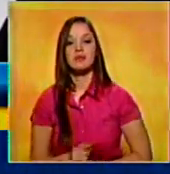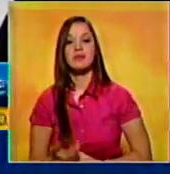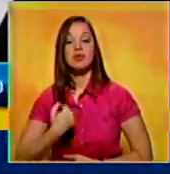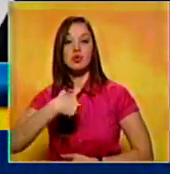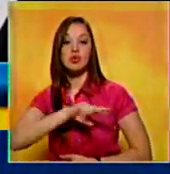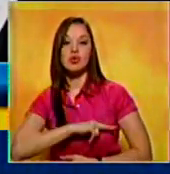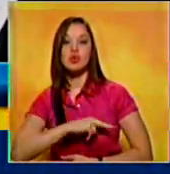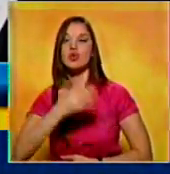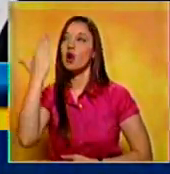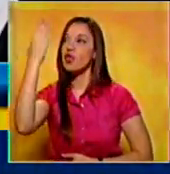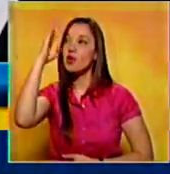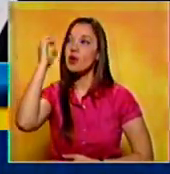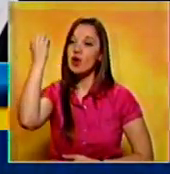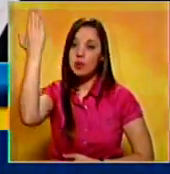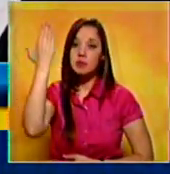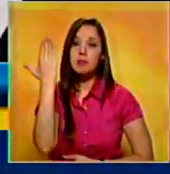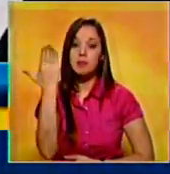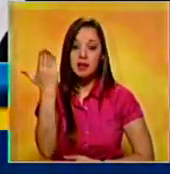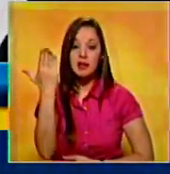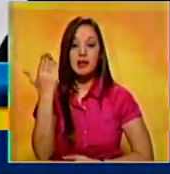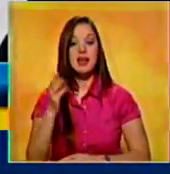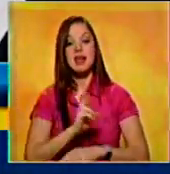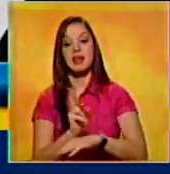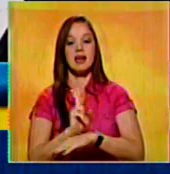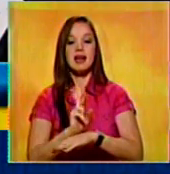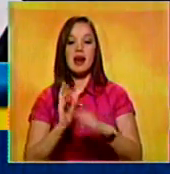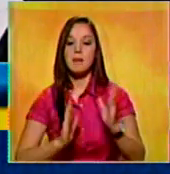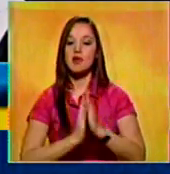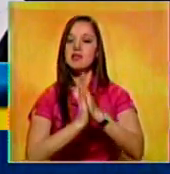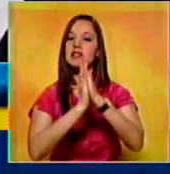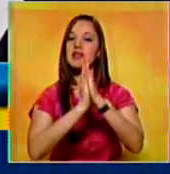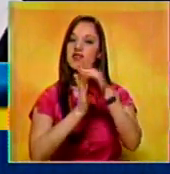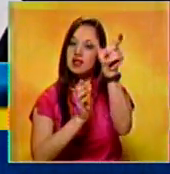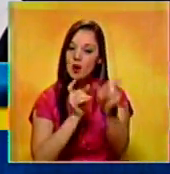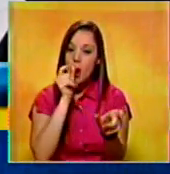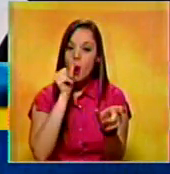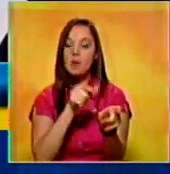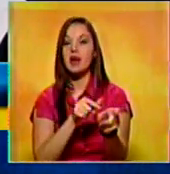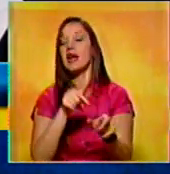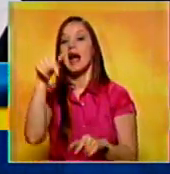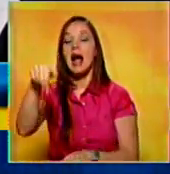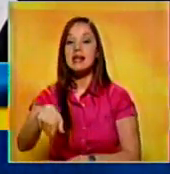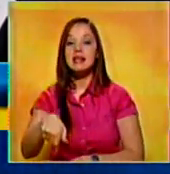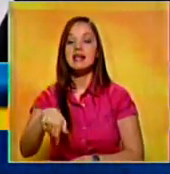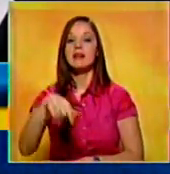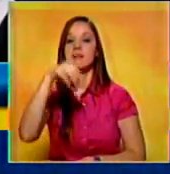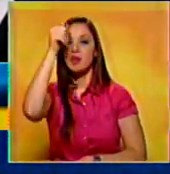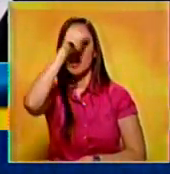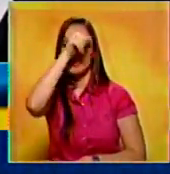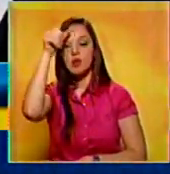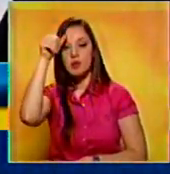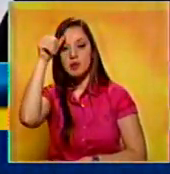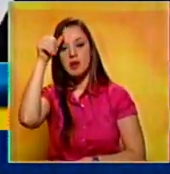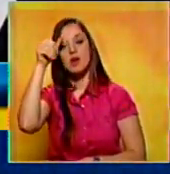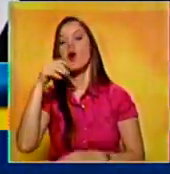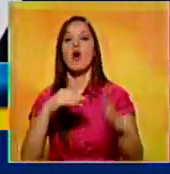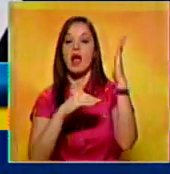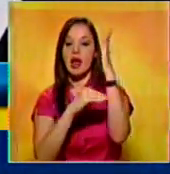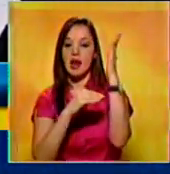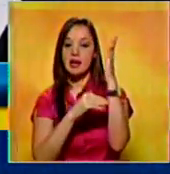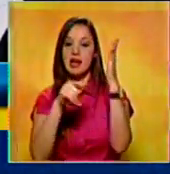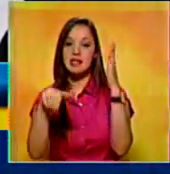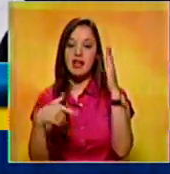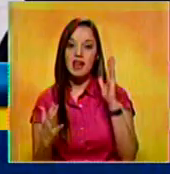a Dios la beatificación de José Gregorio Hernández y el domingo en todas las misas que se van a celebrar aquí en la iglesia de la Candelaria y en toda Venezuela